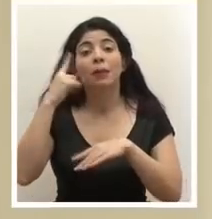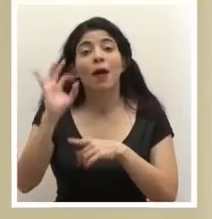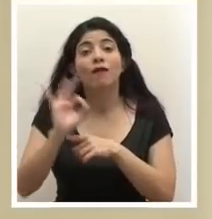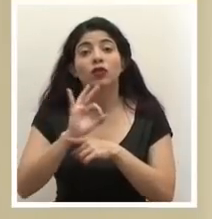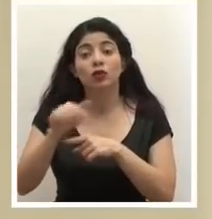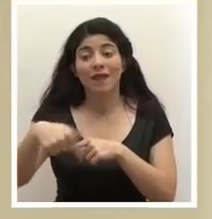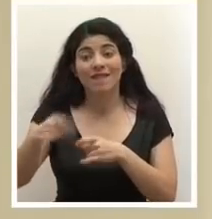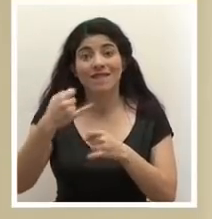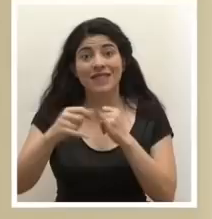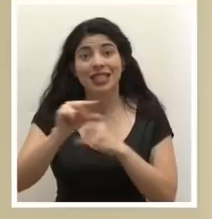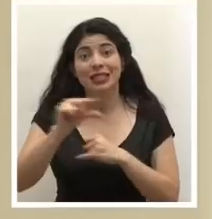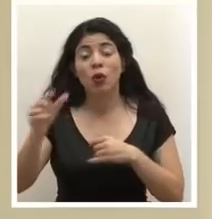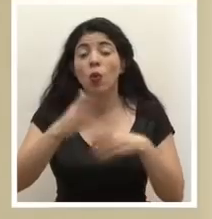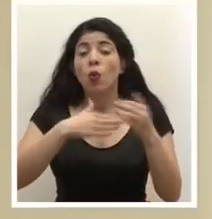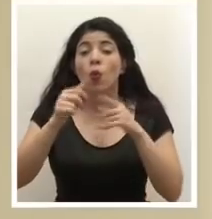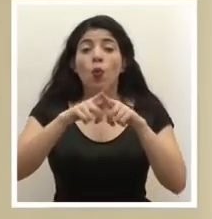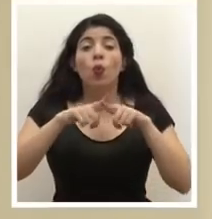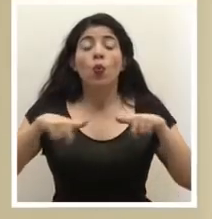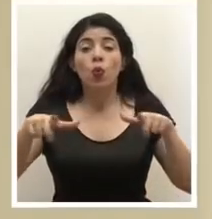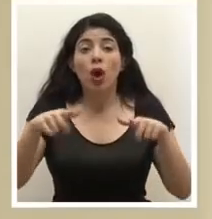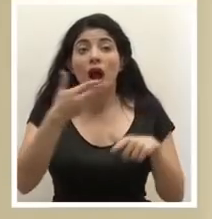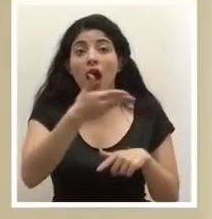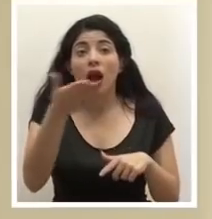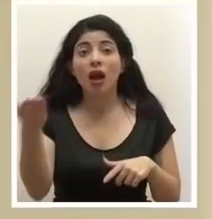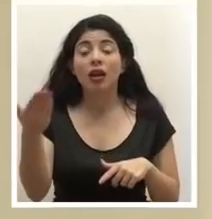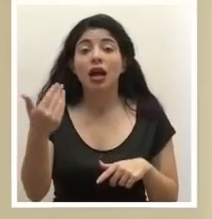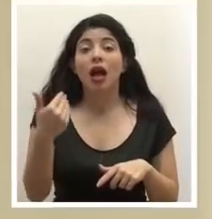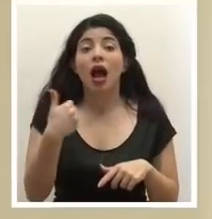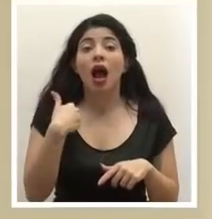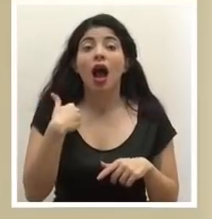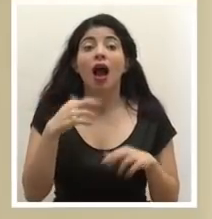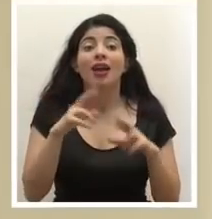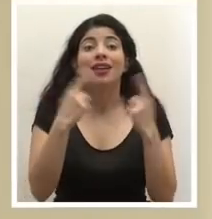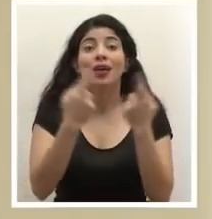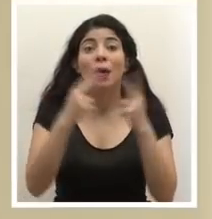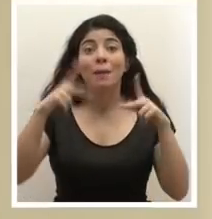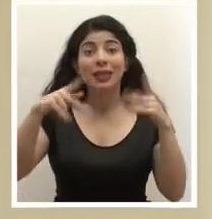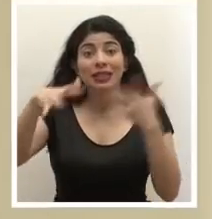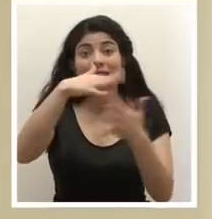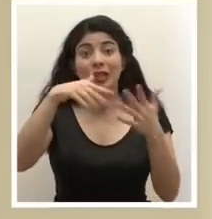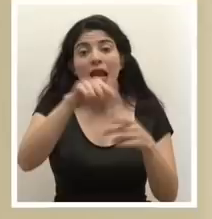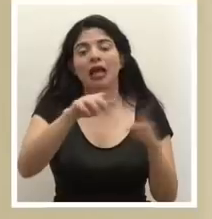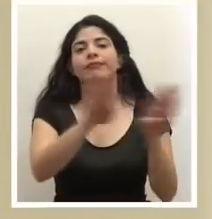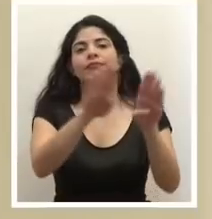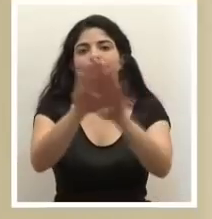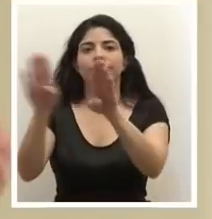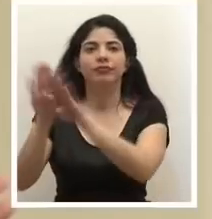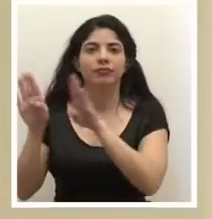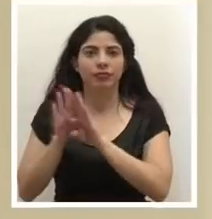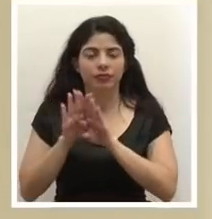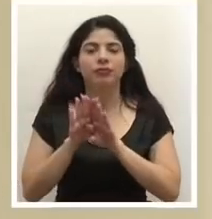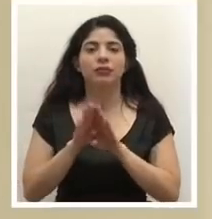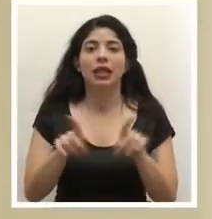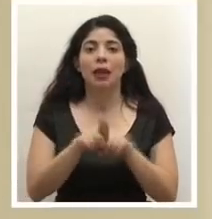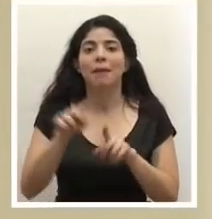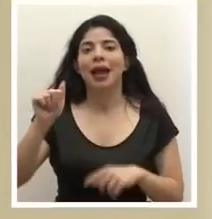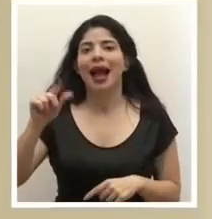este fin de semana para todos los lugares que contemplen reunión de personas. Además, don